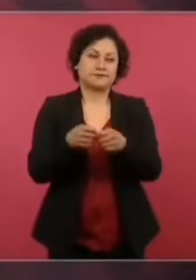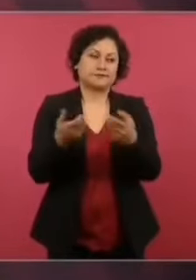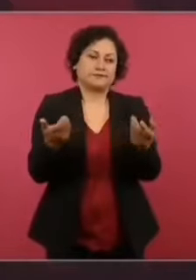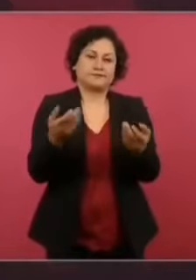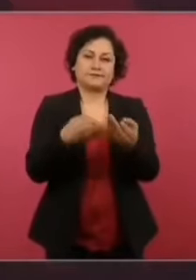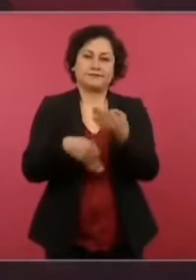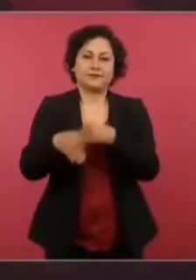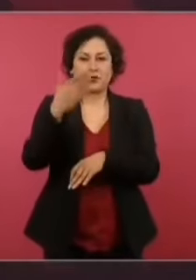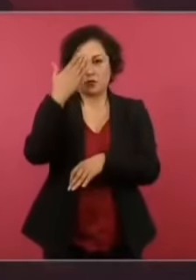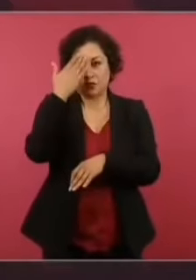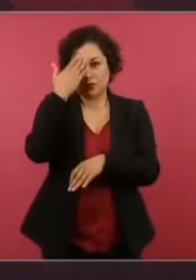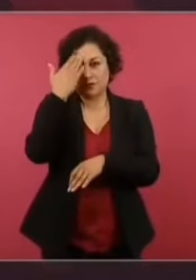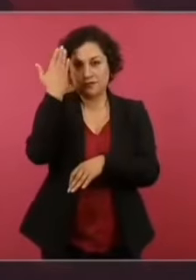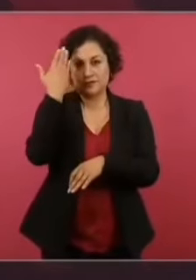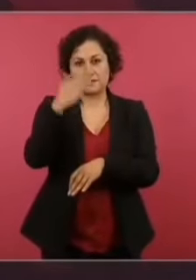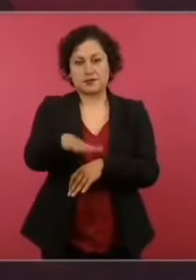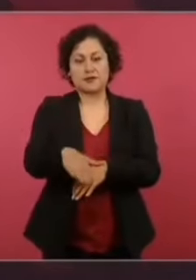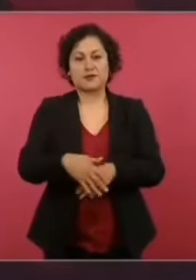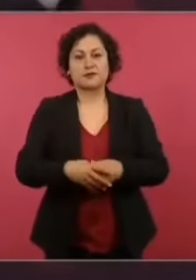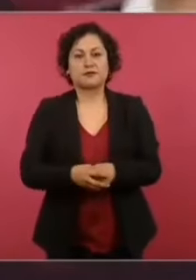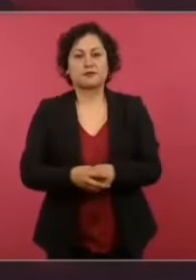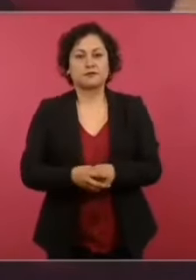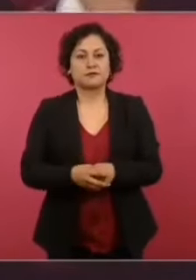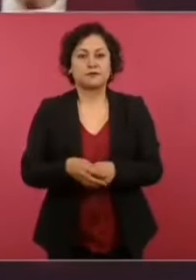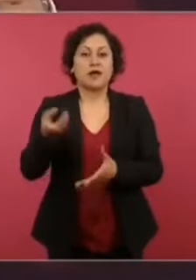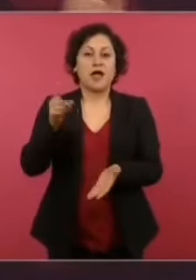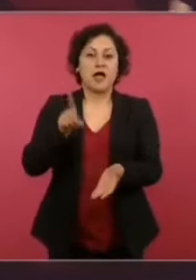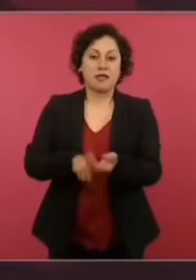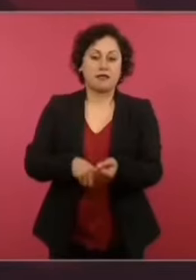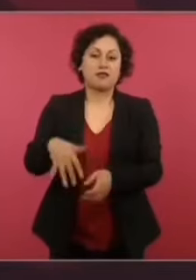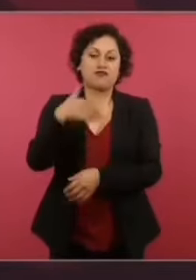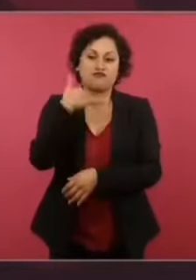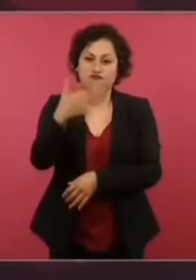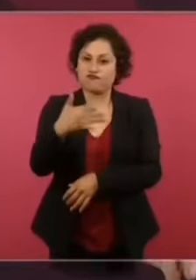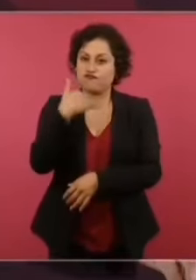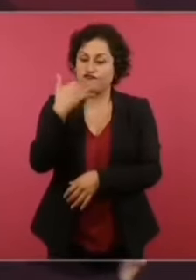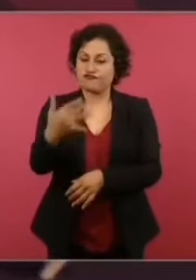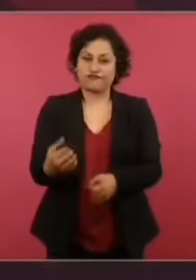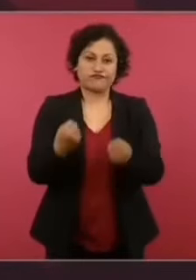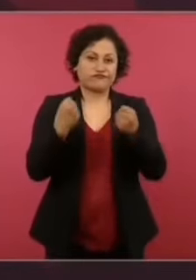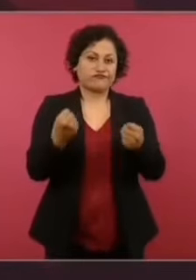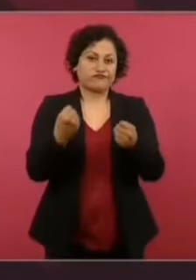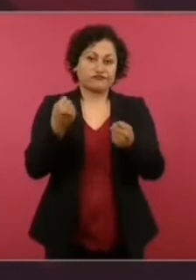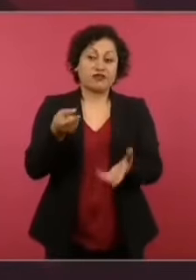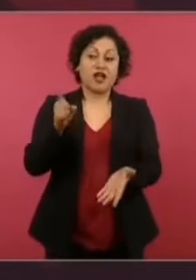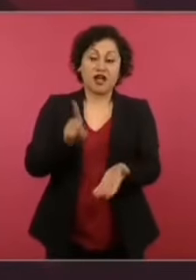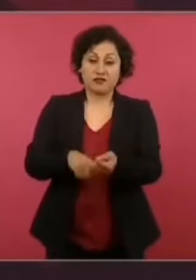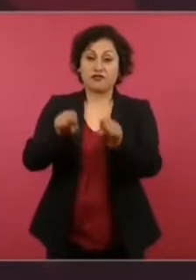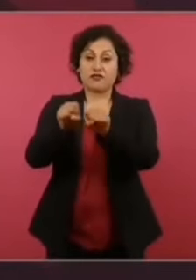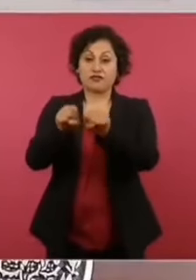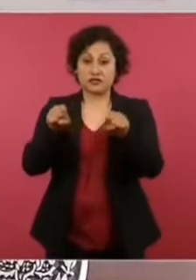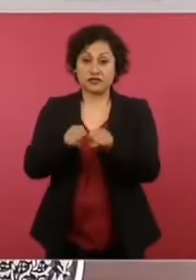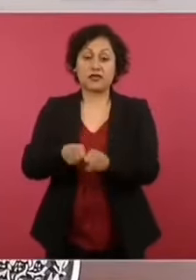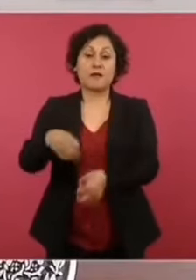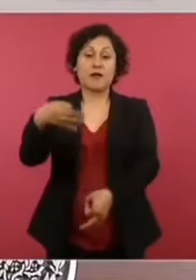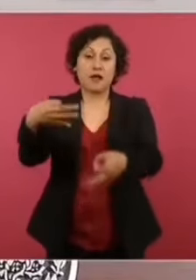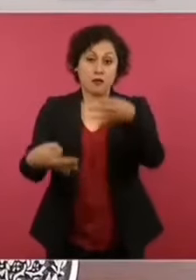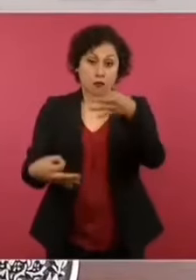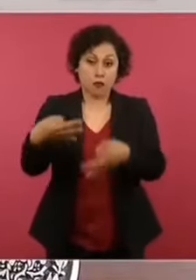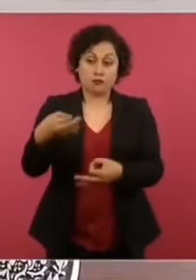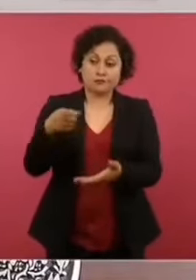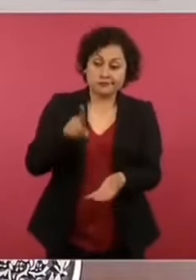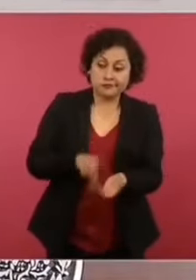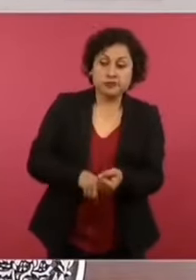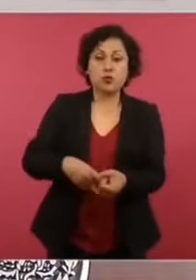cómo prevalece la corrupción en el Poder Judicial, jueces, magistrados,